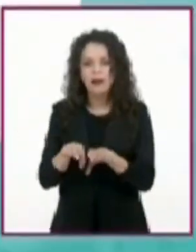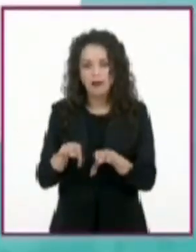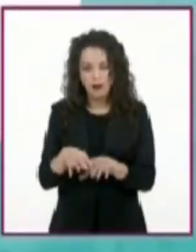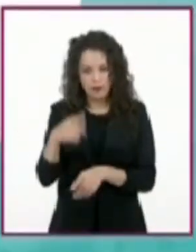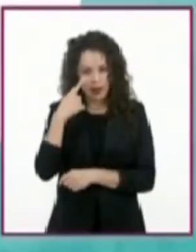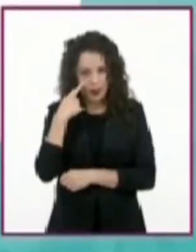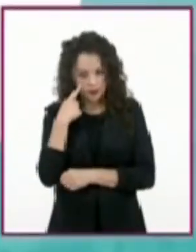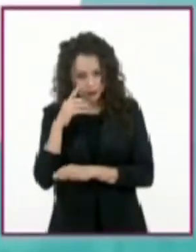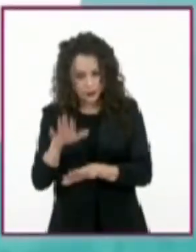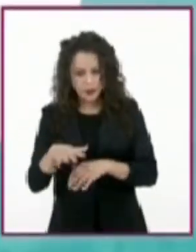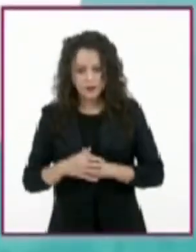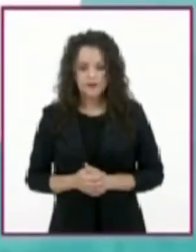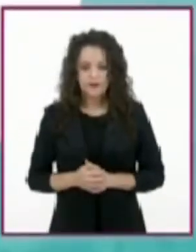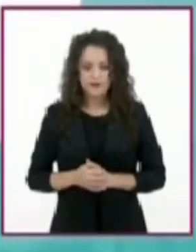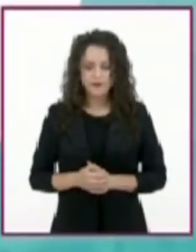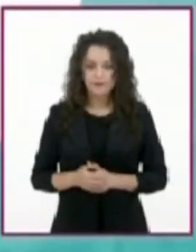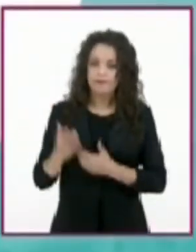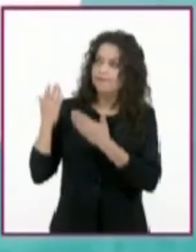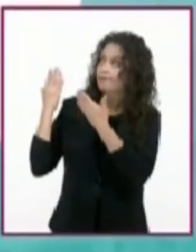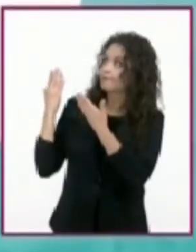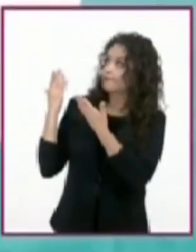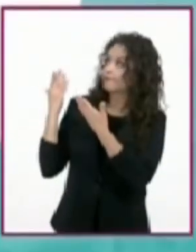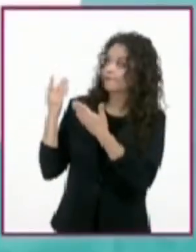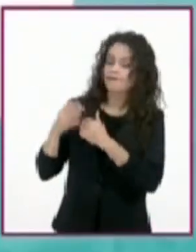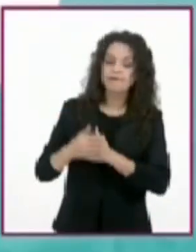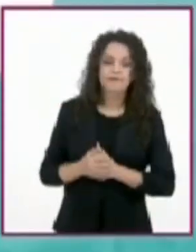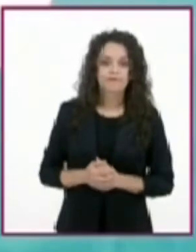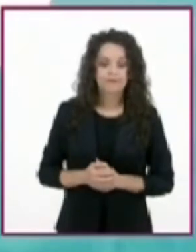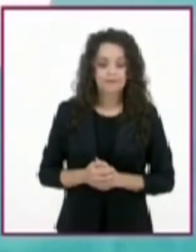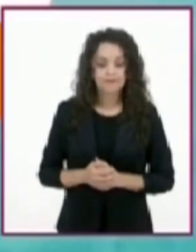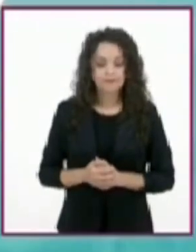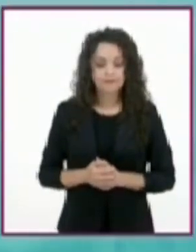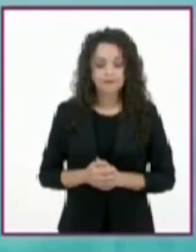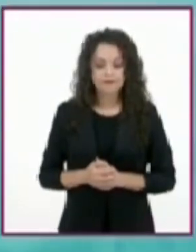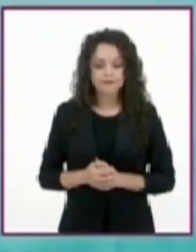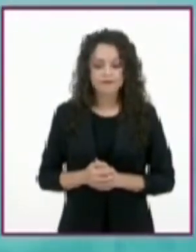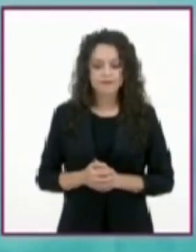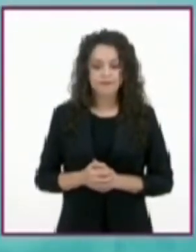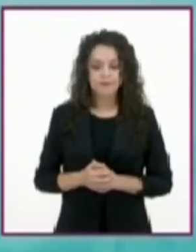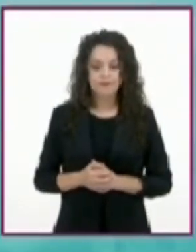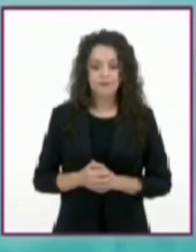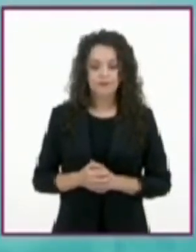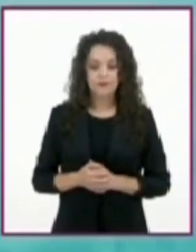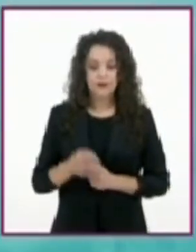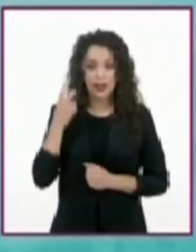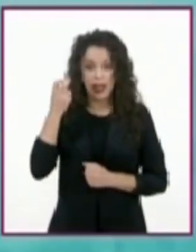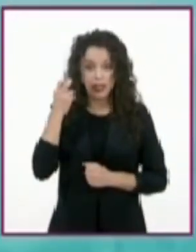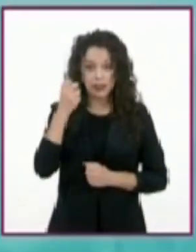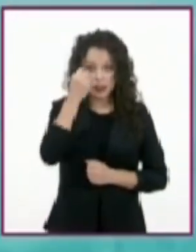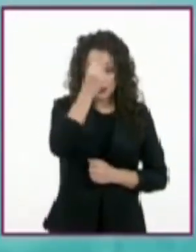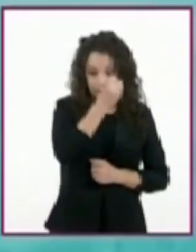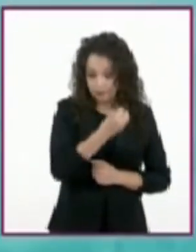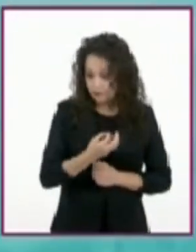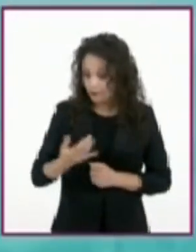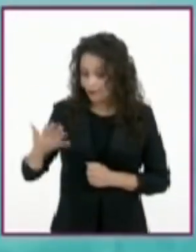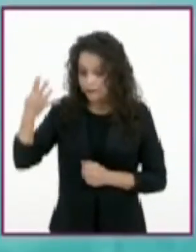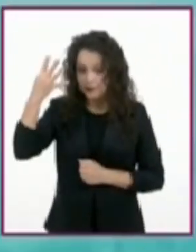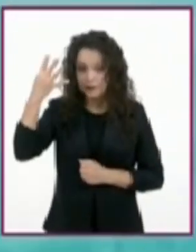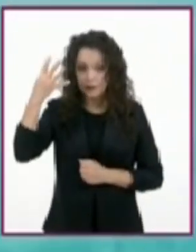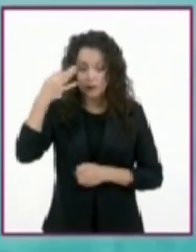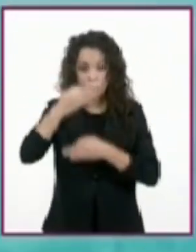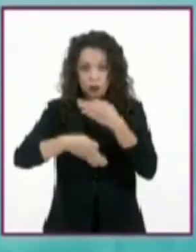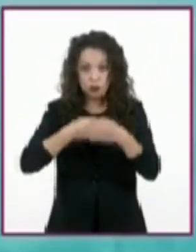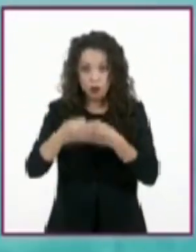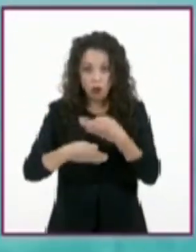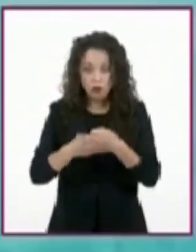Contextualizan, ejemplifican, describen, definen, reformulan, comparan, comentan o describen causas